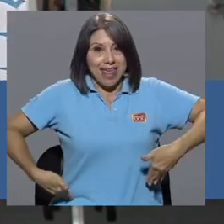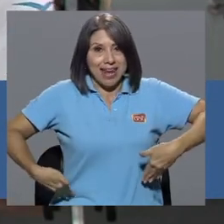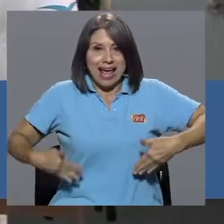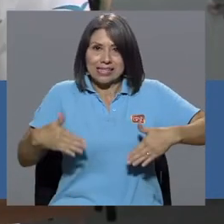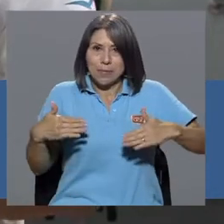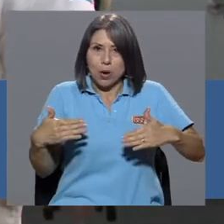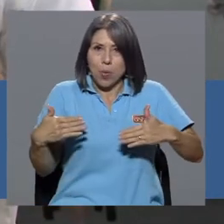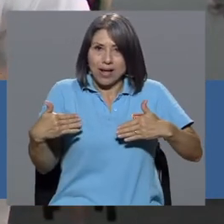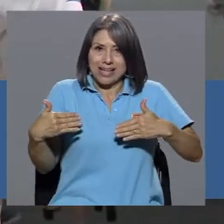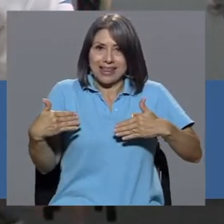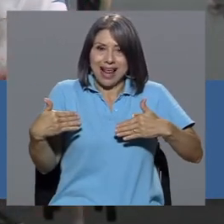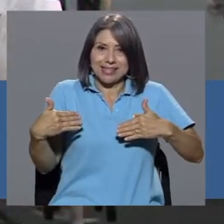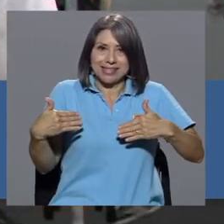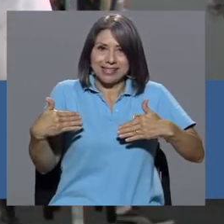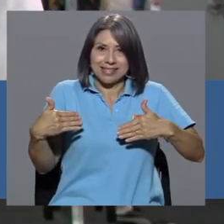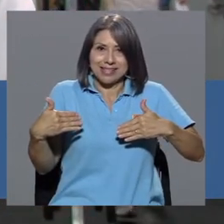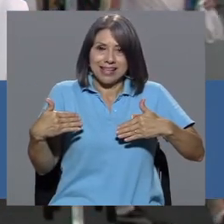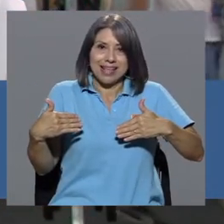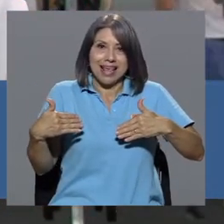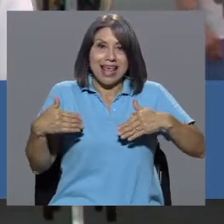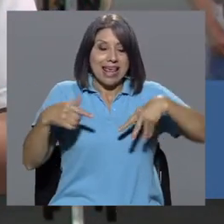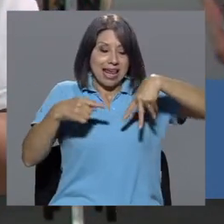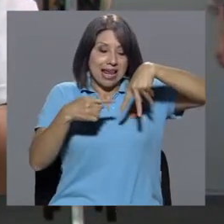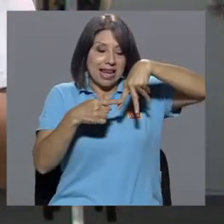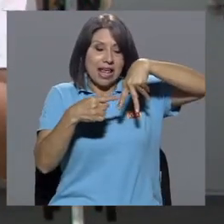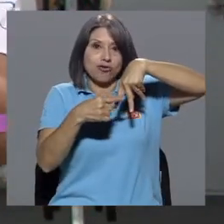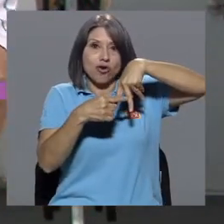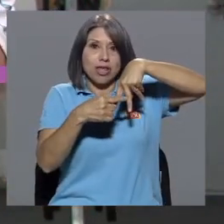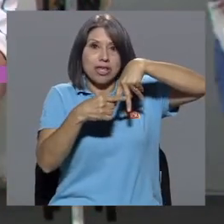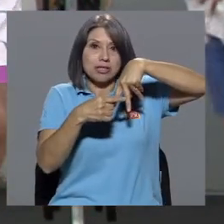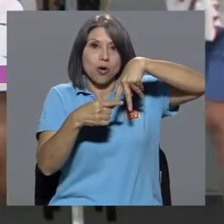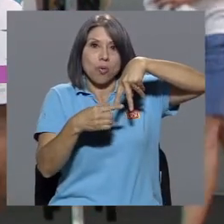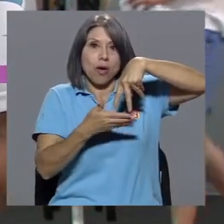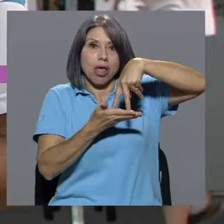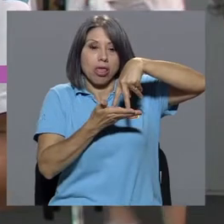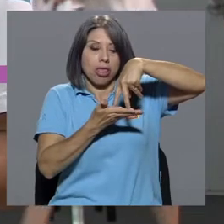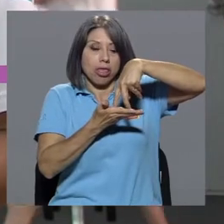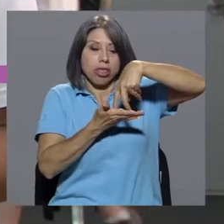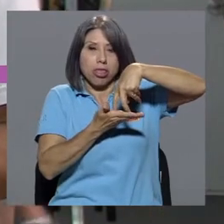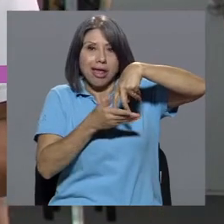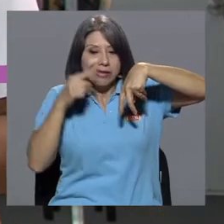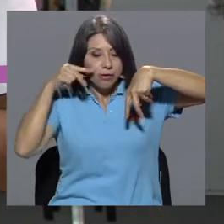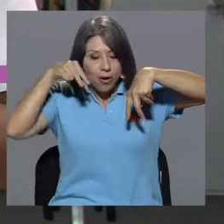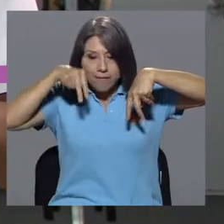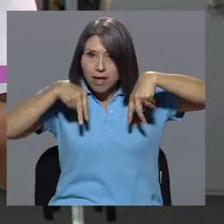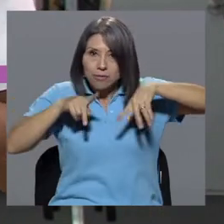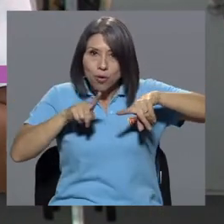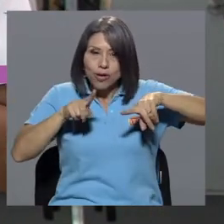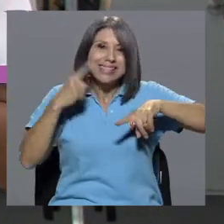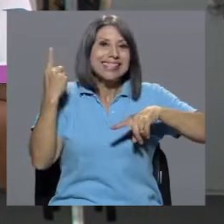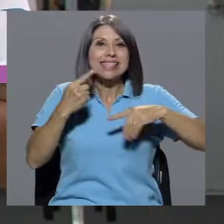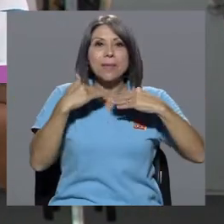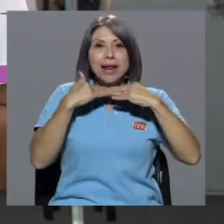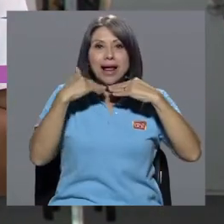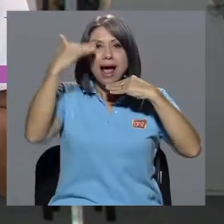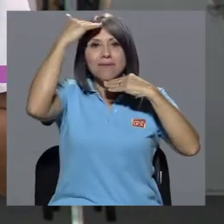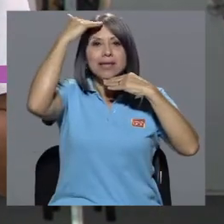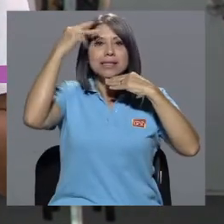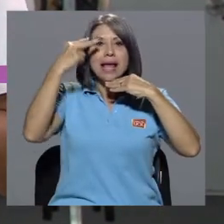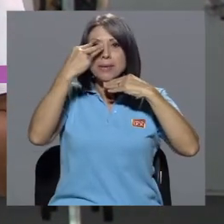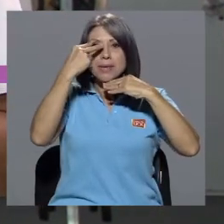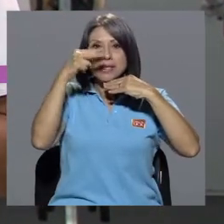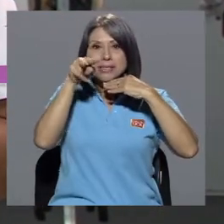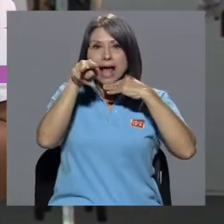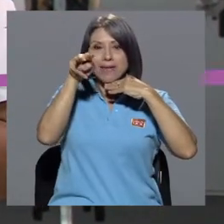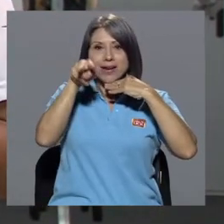su cadera hacia atrás, y nuestras rodillas que nunca se nos vayan al frente, manteniendo siempre nuestra vista y la